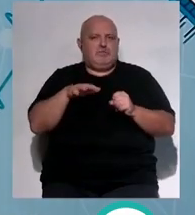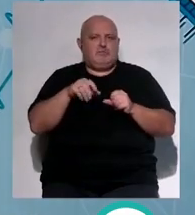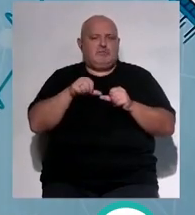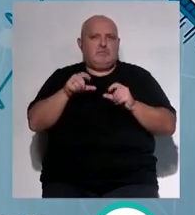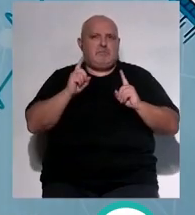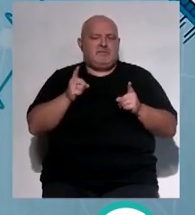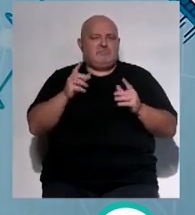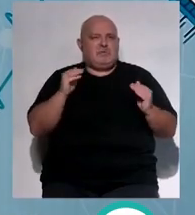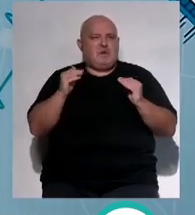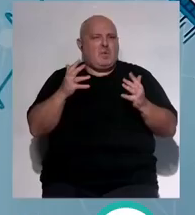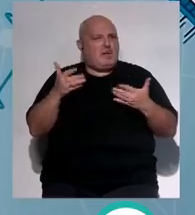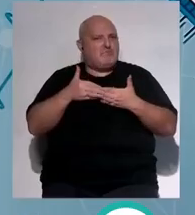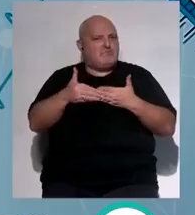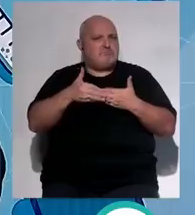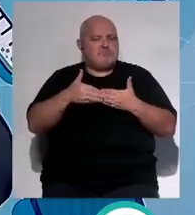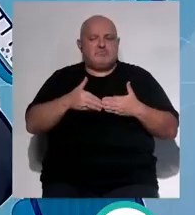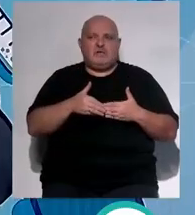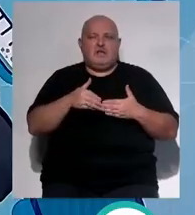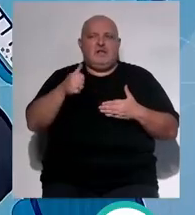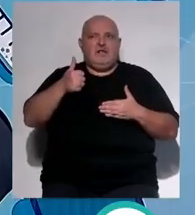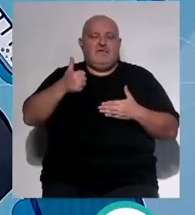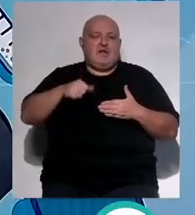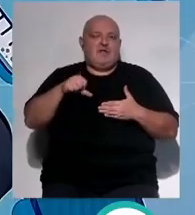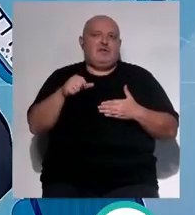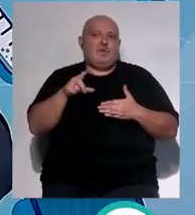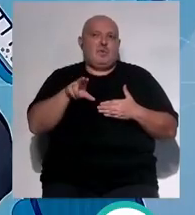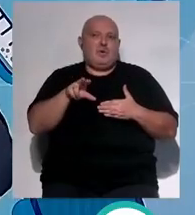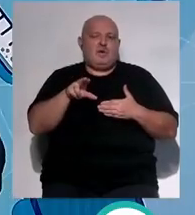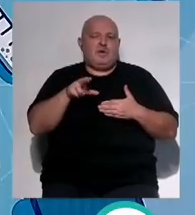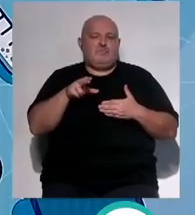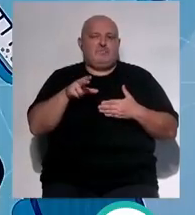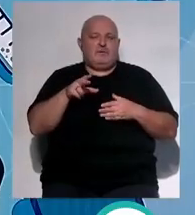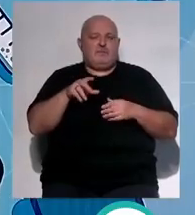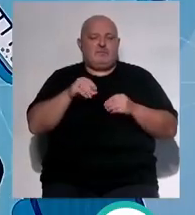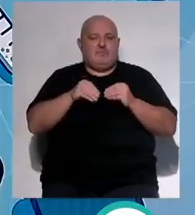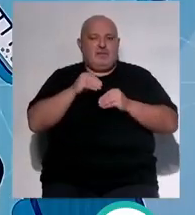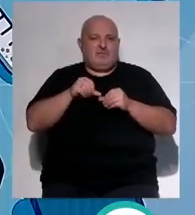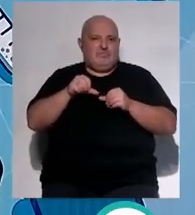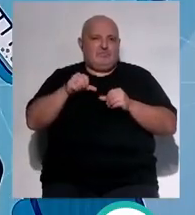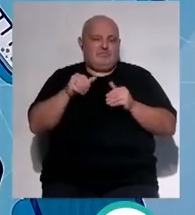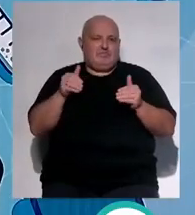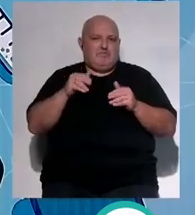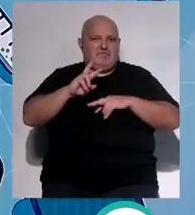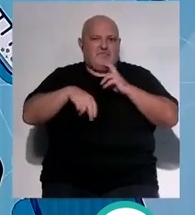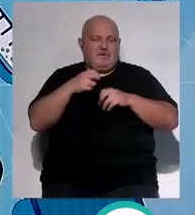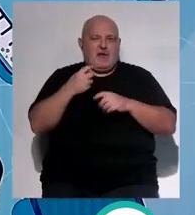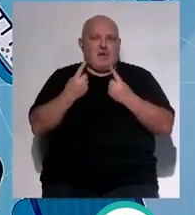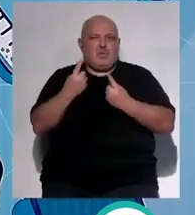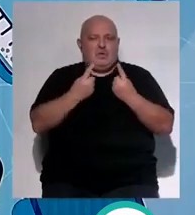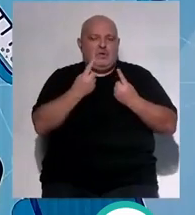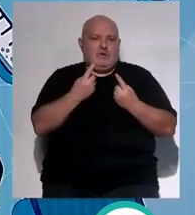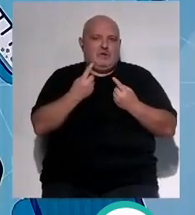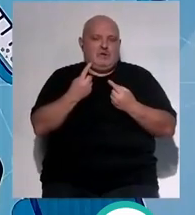previsión temporal tienen? estamos valorando la cometida que vamos a hacer tenemos claro que hay unidades que